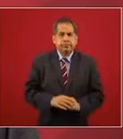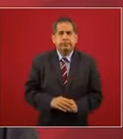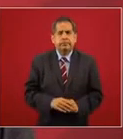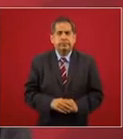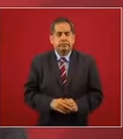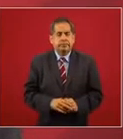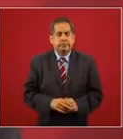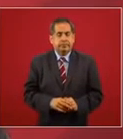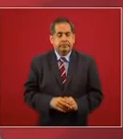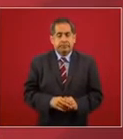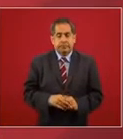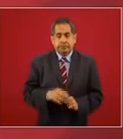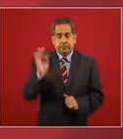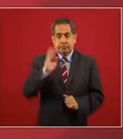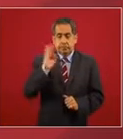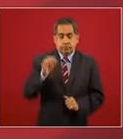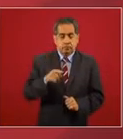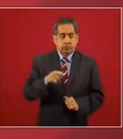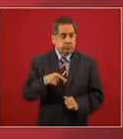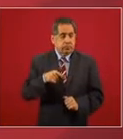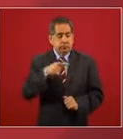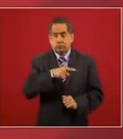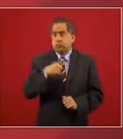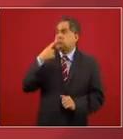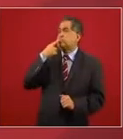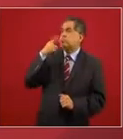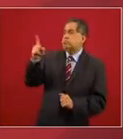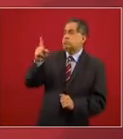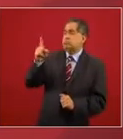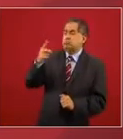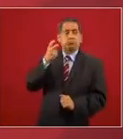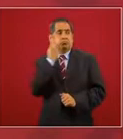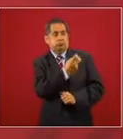el que lleva a cabo una acusación tiene que probar